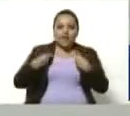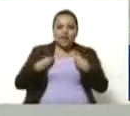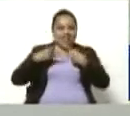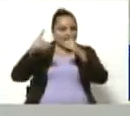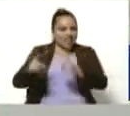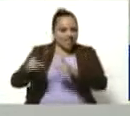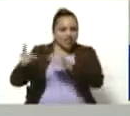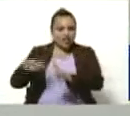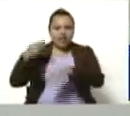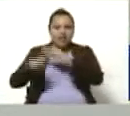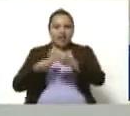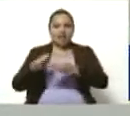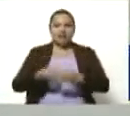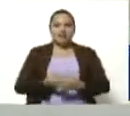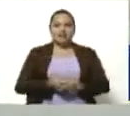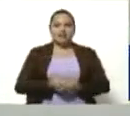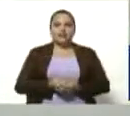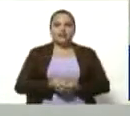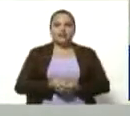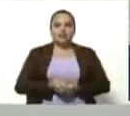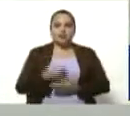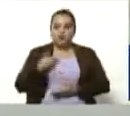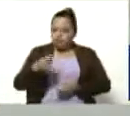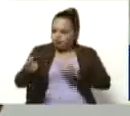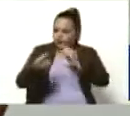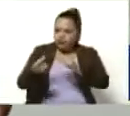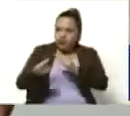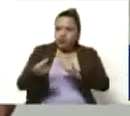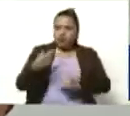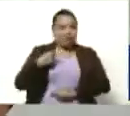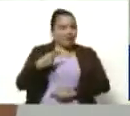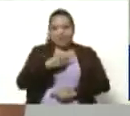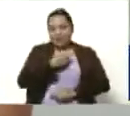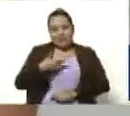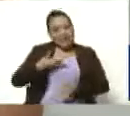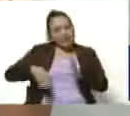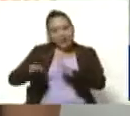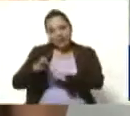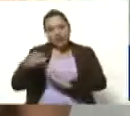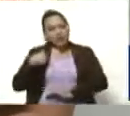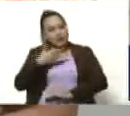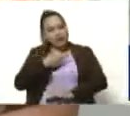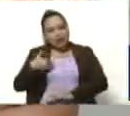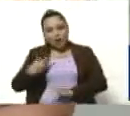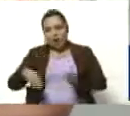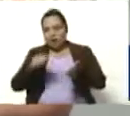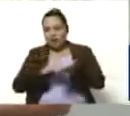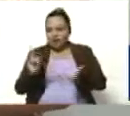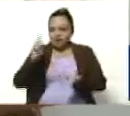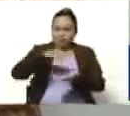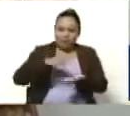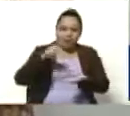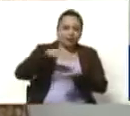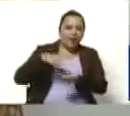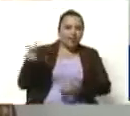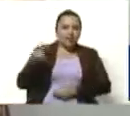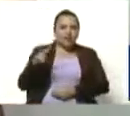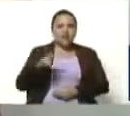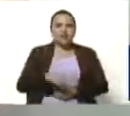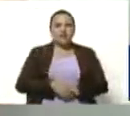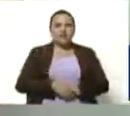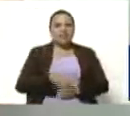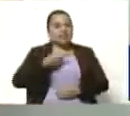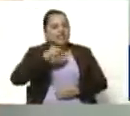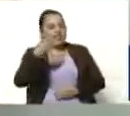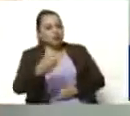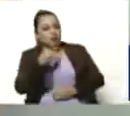que te comentaba hace un rato, yo no me quiero ir, yo quiero volver una y otra vez a Venezuela. Y seguramente